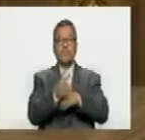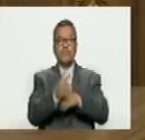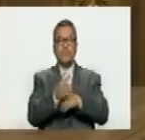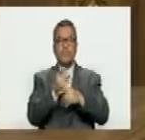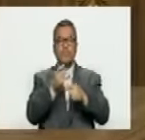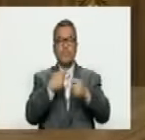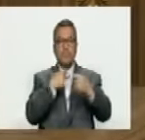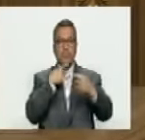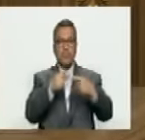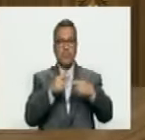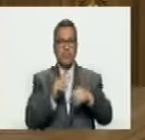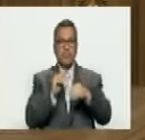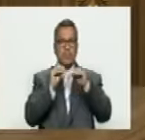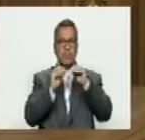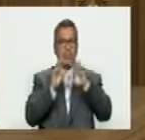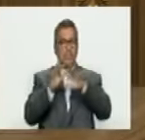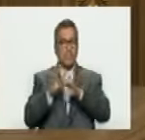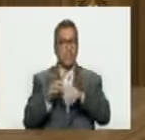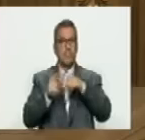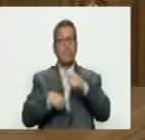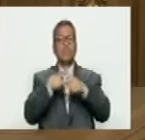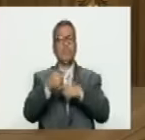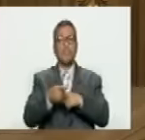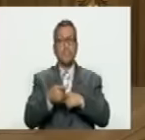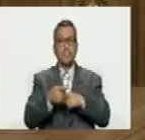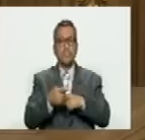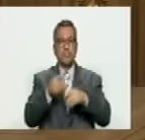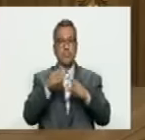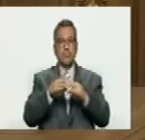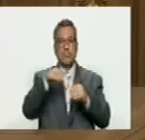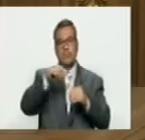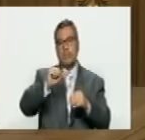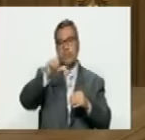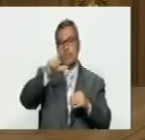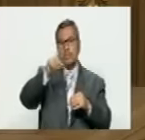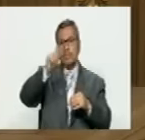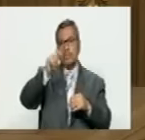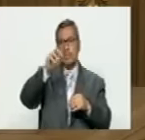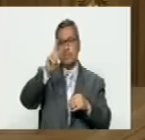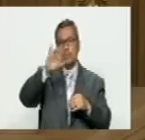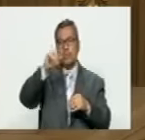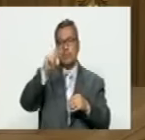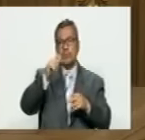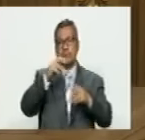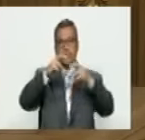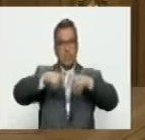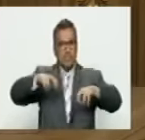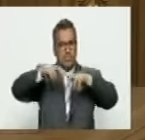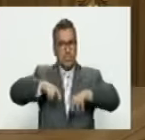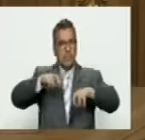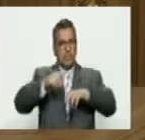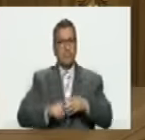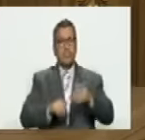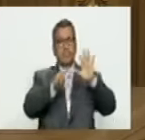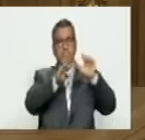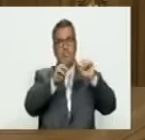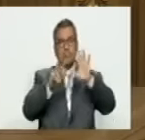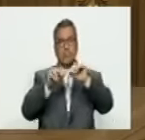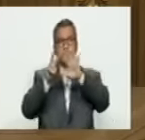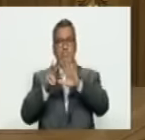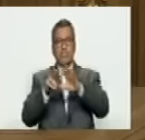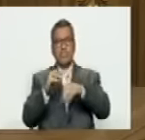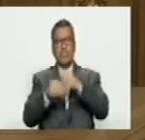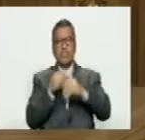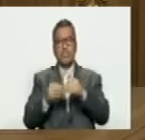están burlando por ahí sino fuimos a la página de altavista los QR y examinamos son 997 hemos